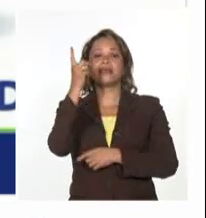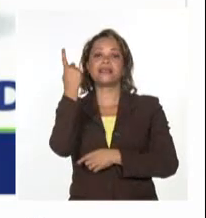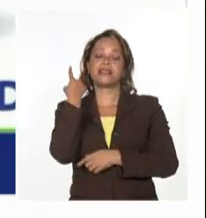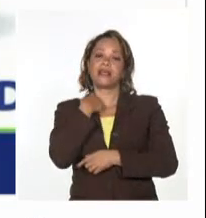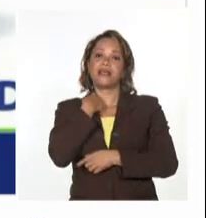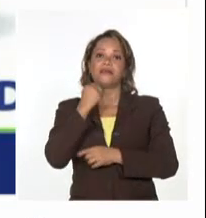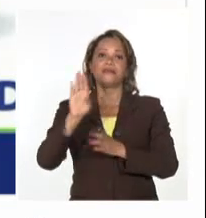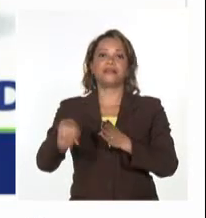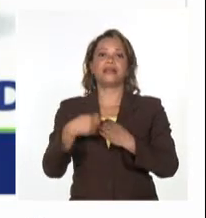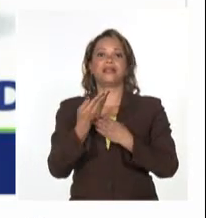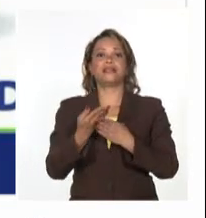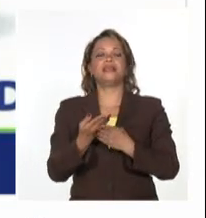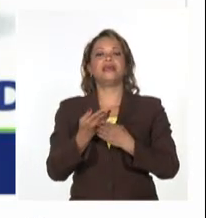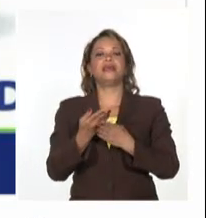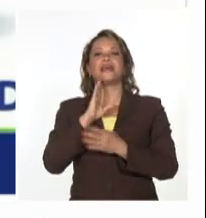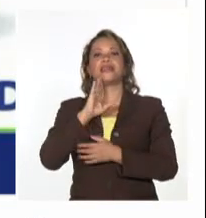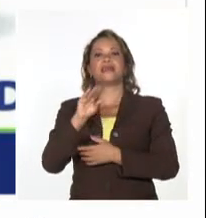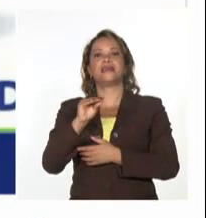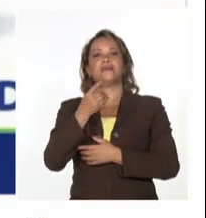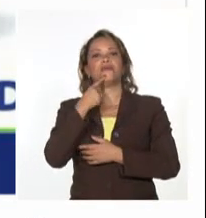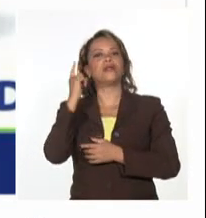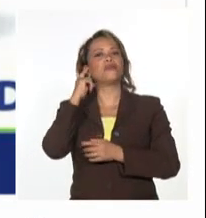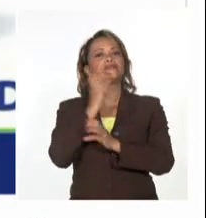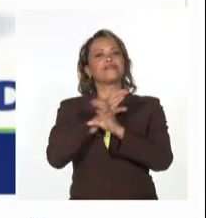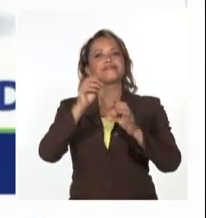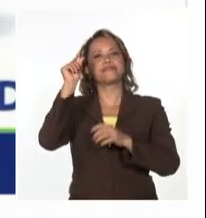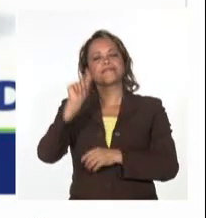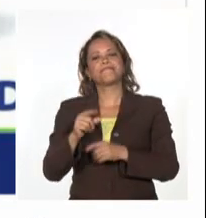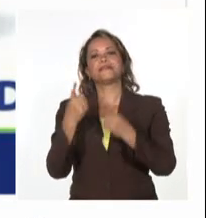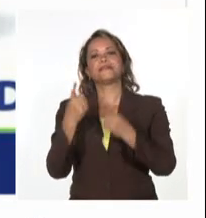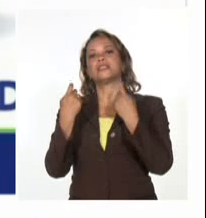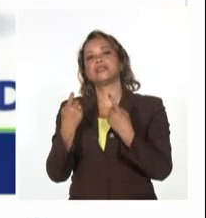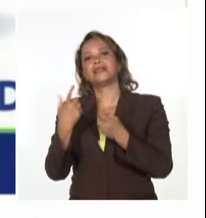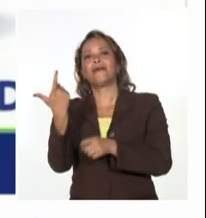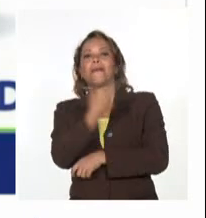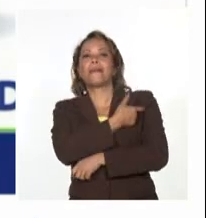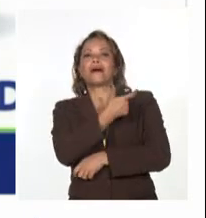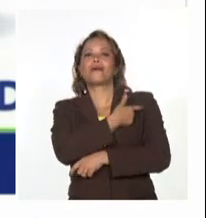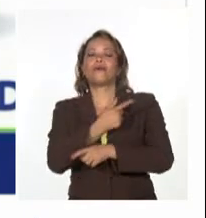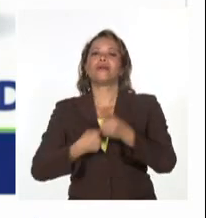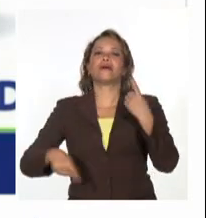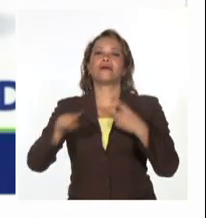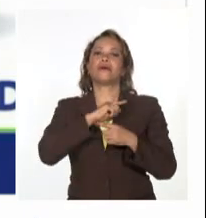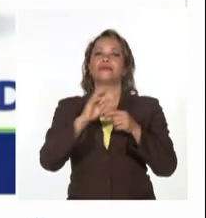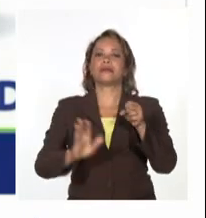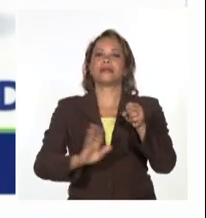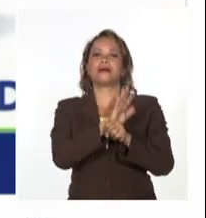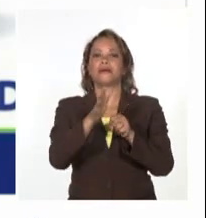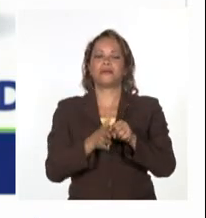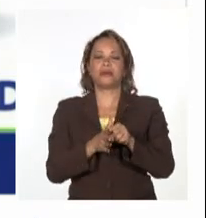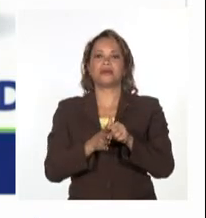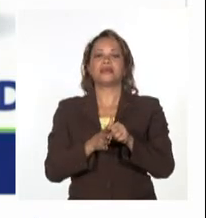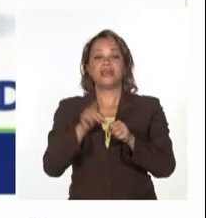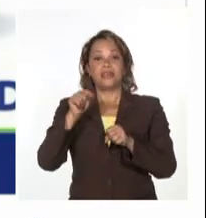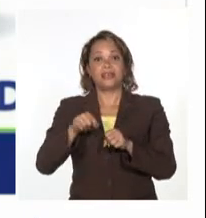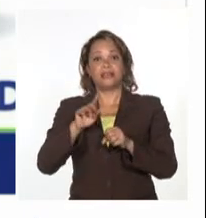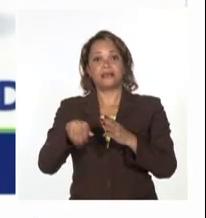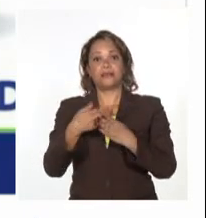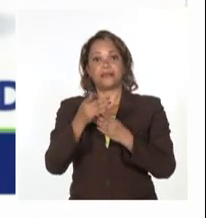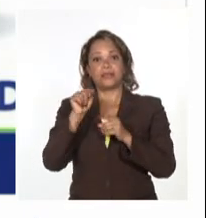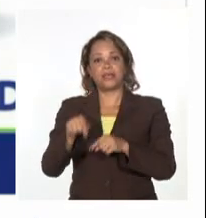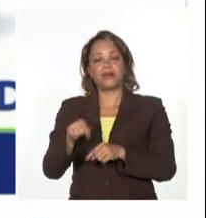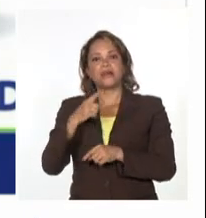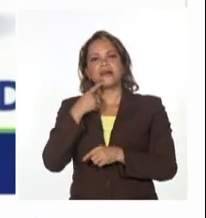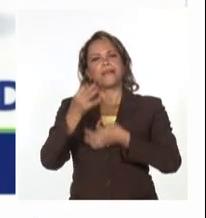día en que dijimos a nuestros científicos que necesitábamos vacunas cubanas para enfrentar la pandemia. Hablamos de